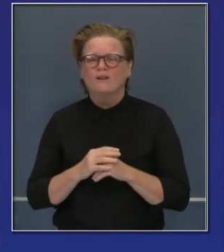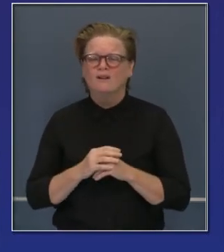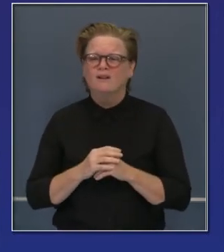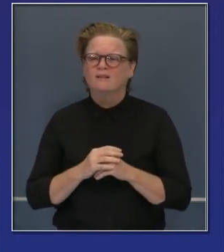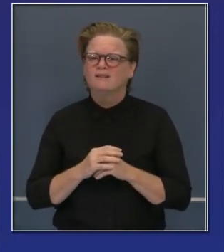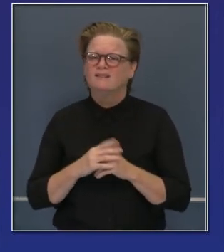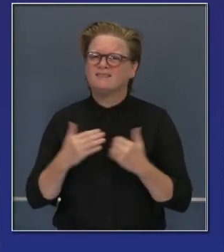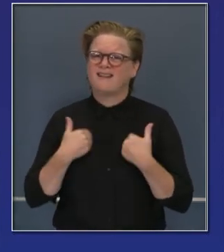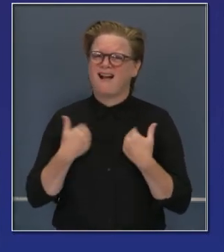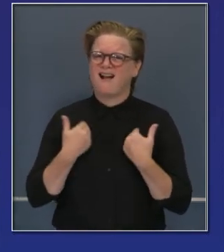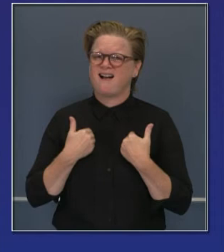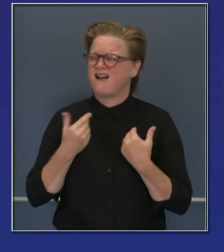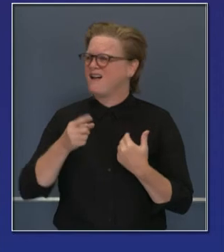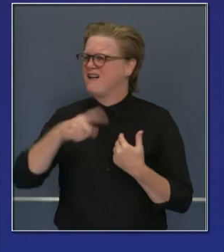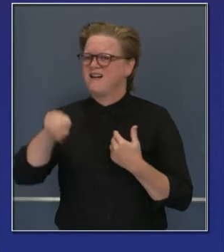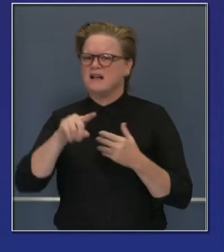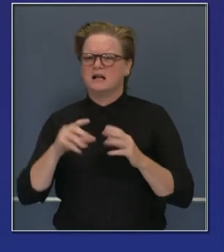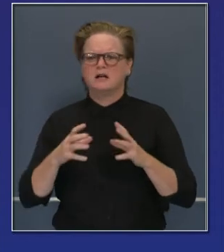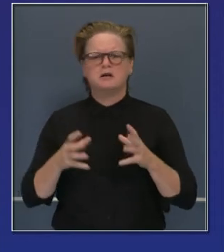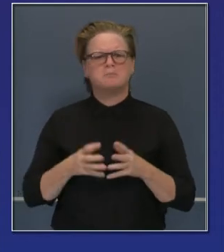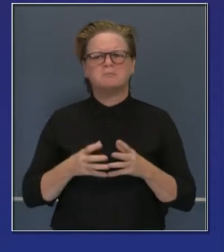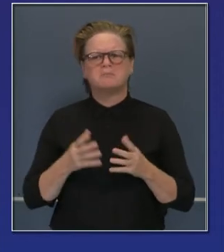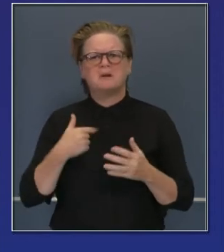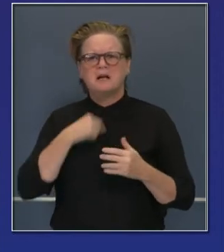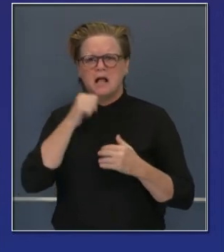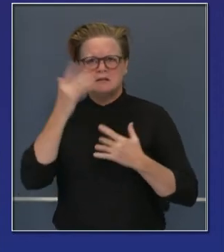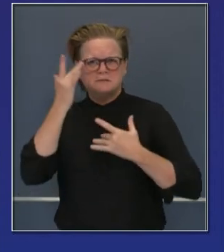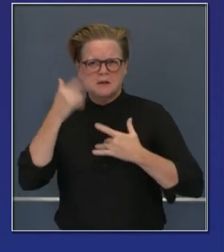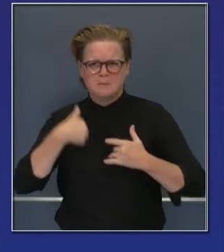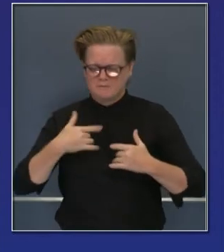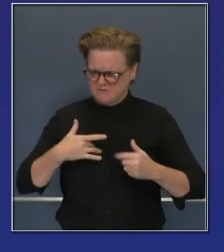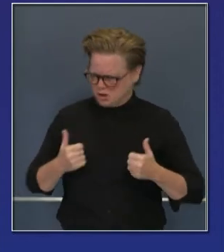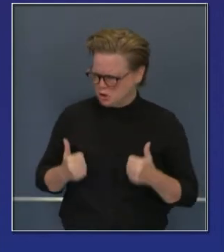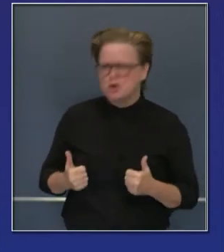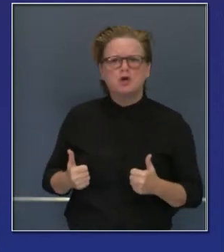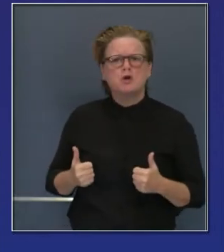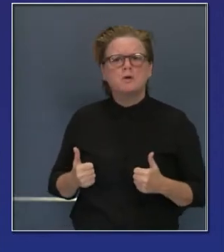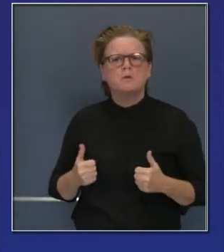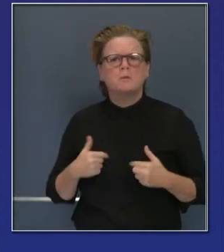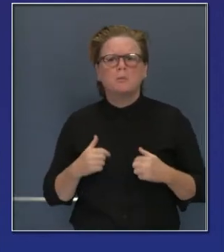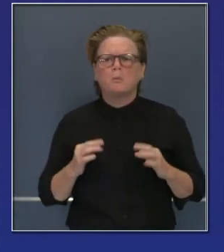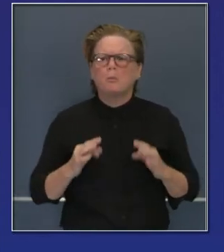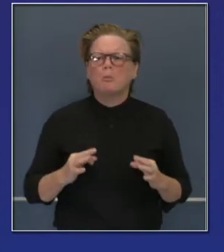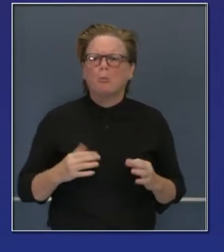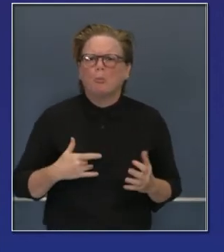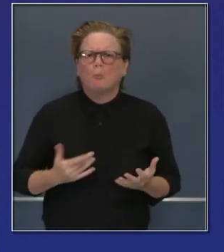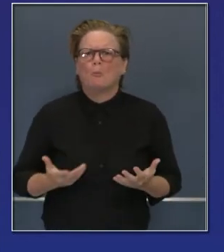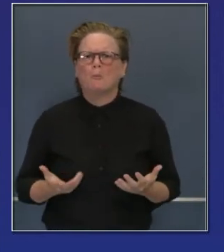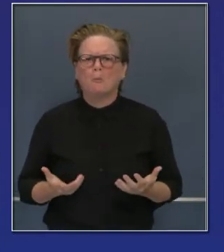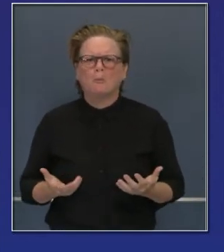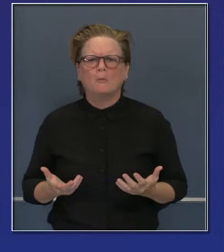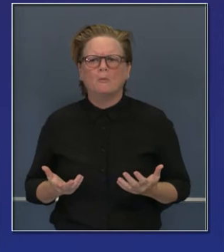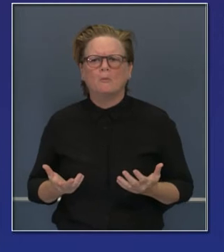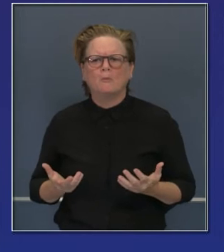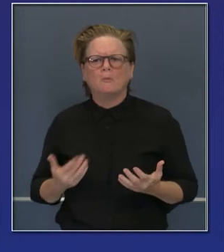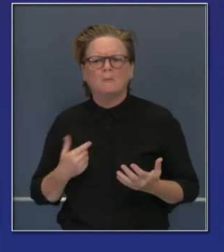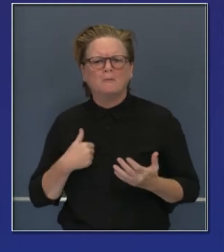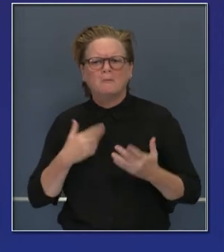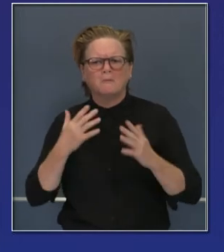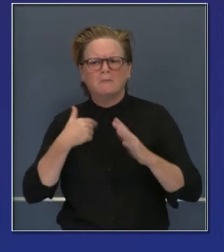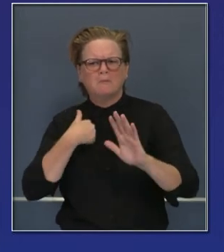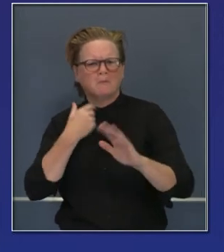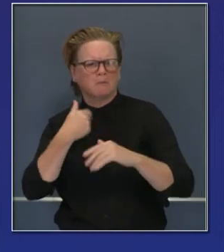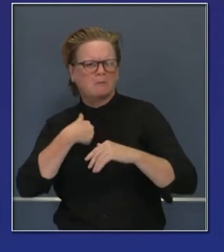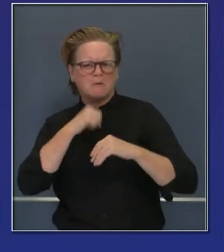individuos más jóvenes, muchos de los cuales posiblemente ni siquiera están enfermos o que no presentan síntomas.